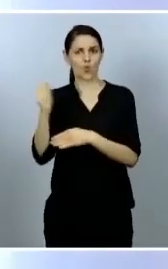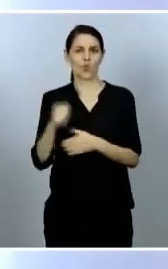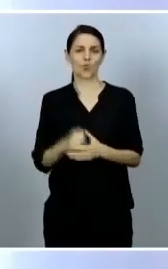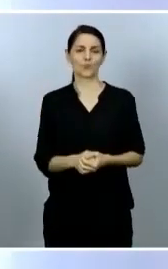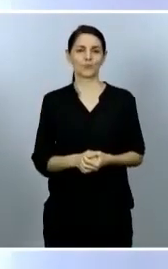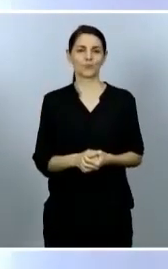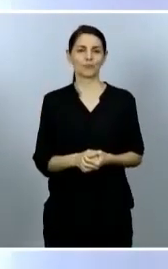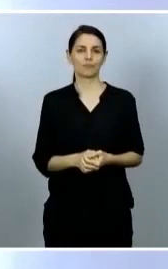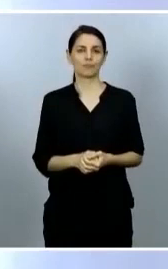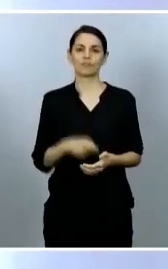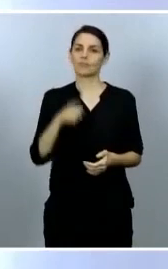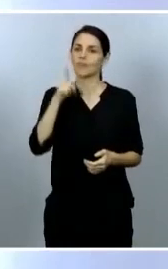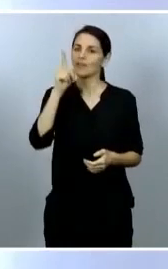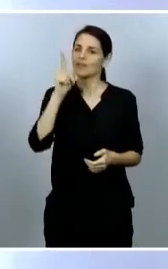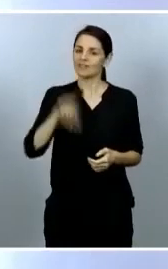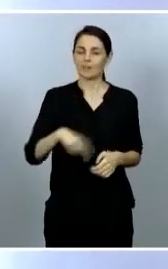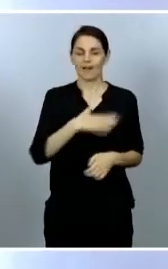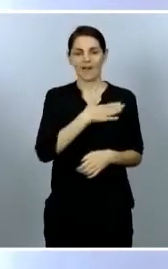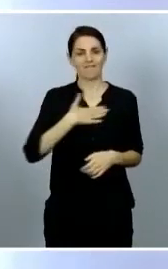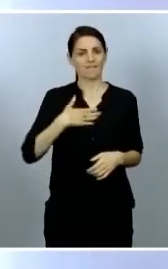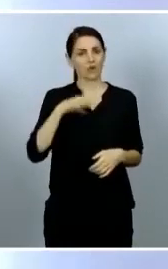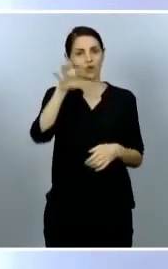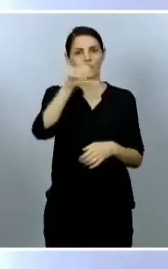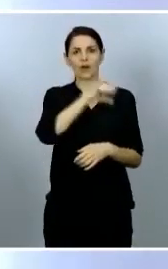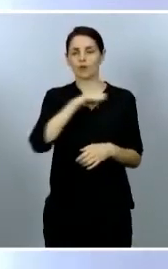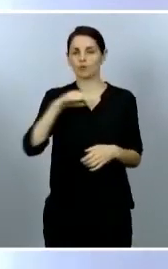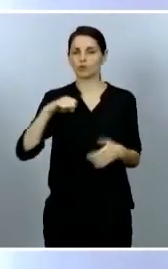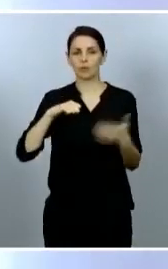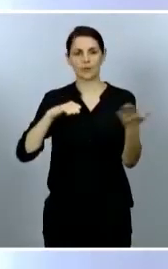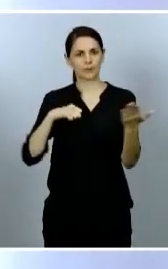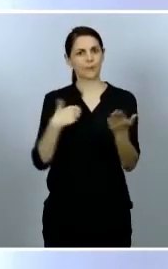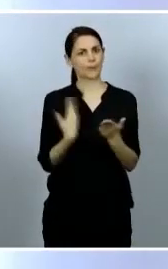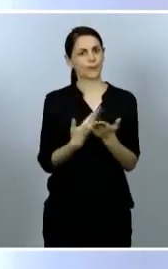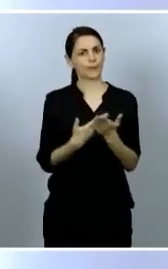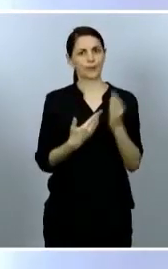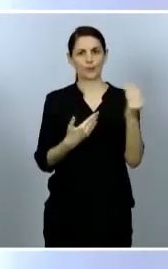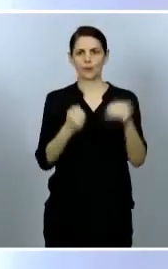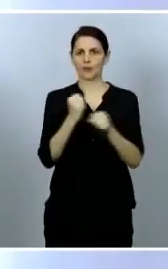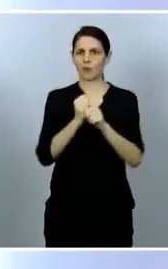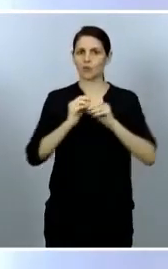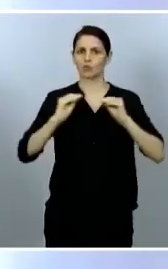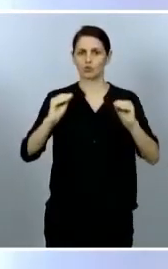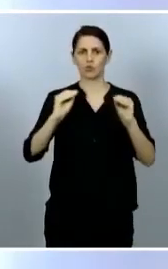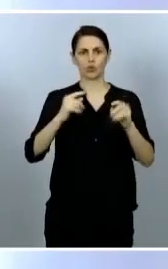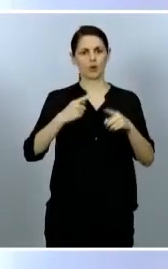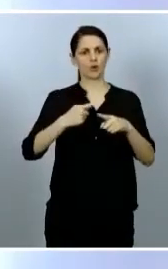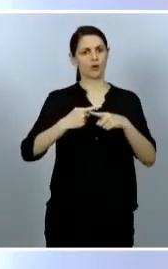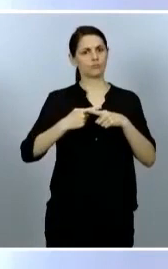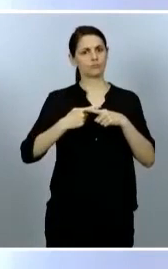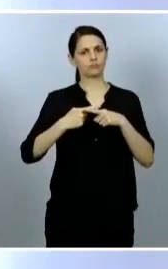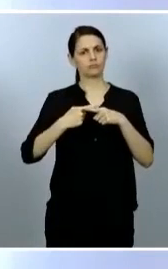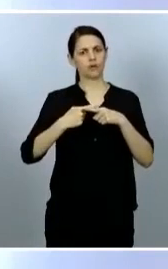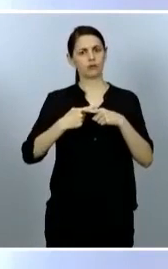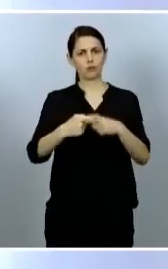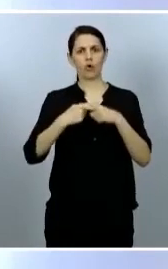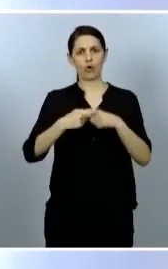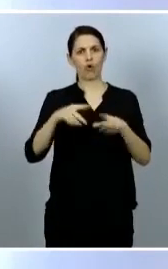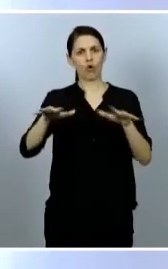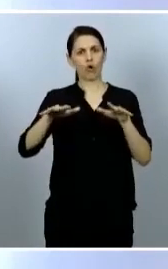comunidades autónomas en este ejercicio de cogobernanza que hemos hecho. Este domingo se celebrará la